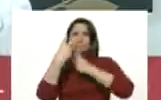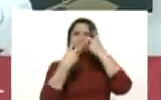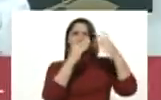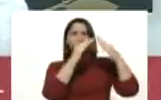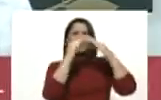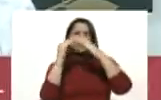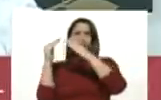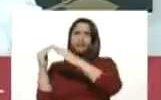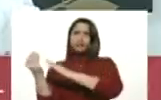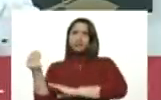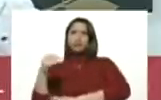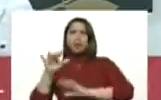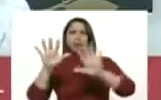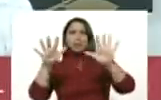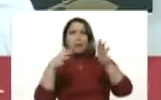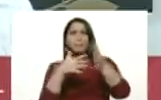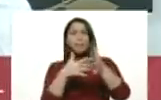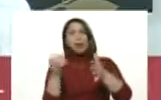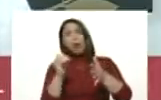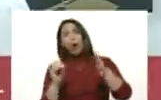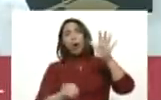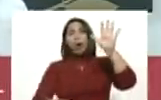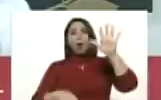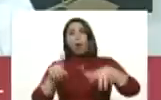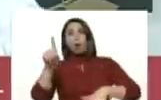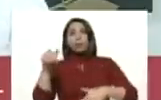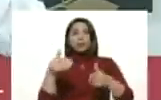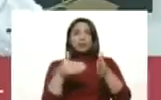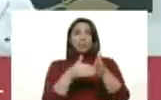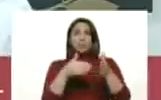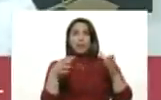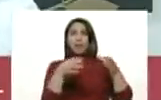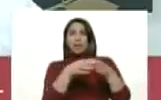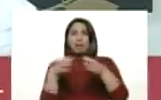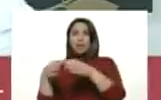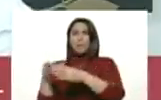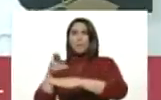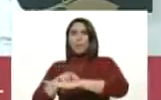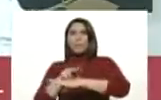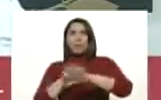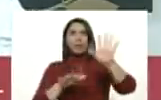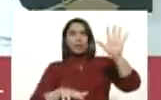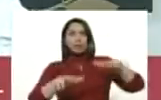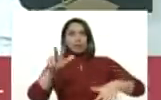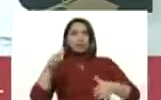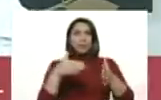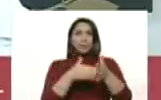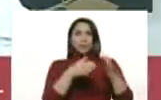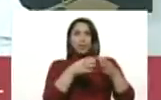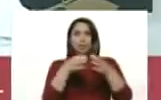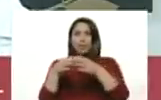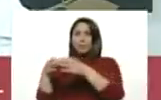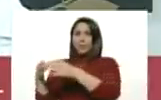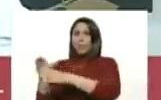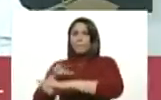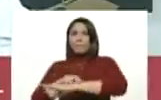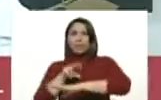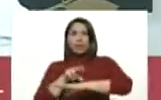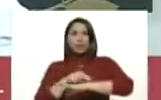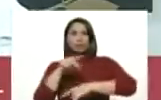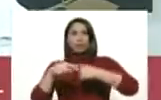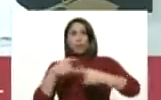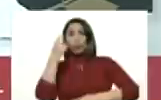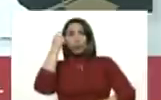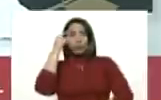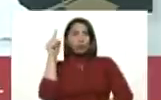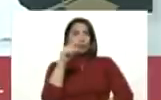casa de más de 10.000, 11.000 equipos médicos, 13.000 equipos médicos, todos los días. Eso no ha